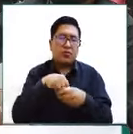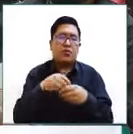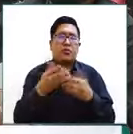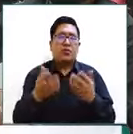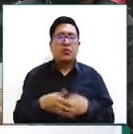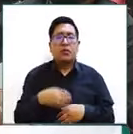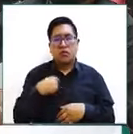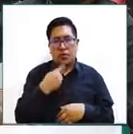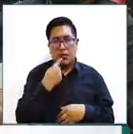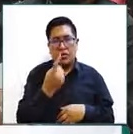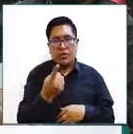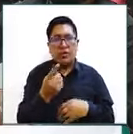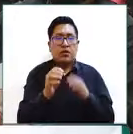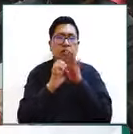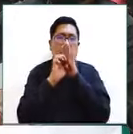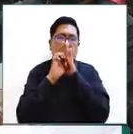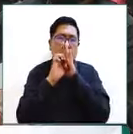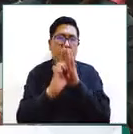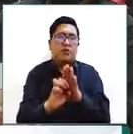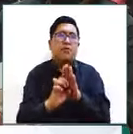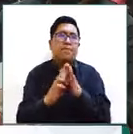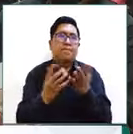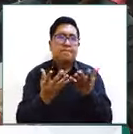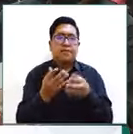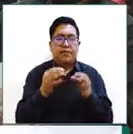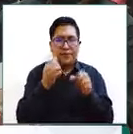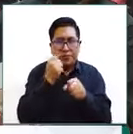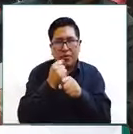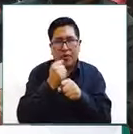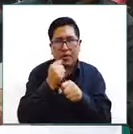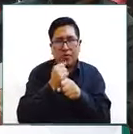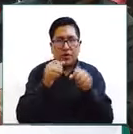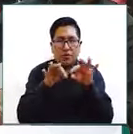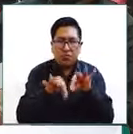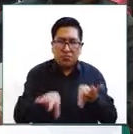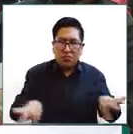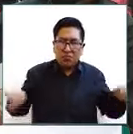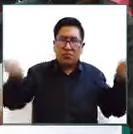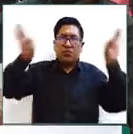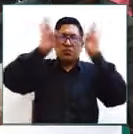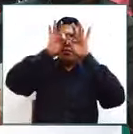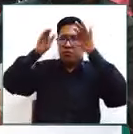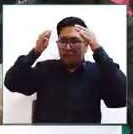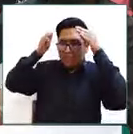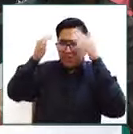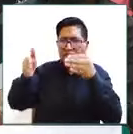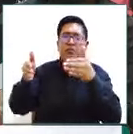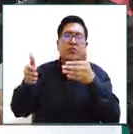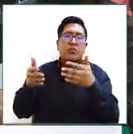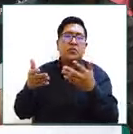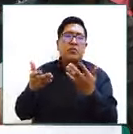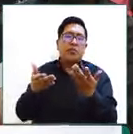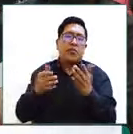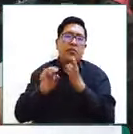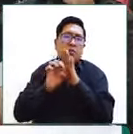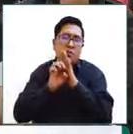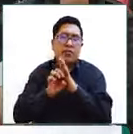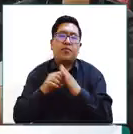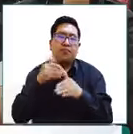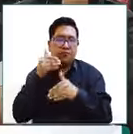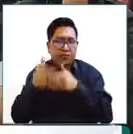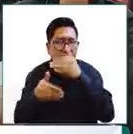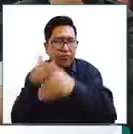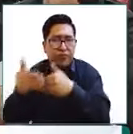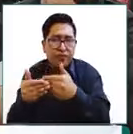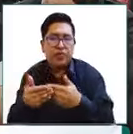reitero, el principal trabajo, la prioridad en la que deberíamos nosotros centrarnos es en tratar de